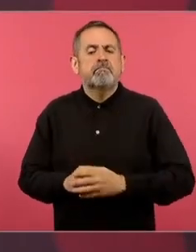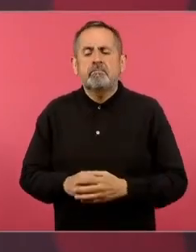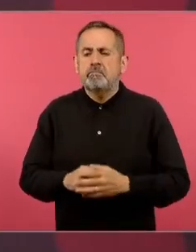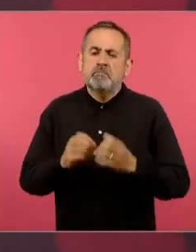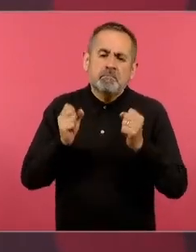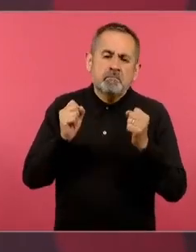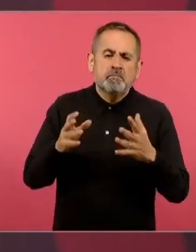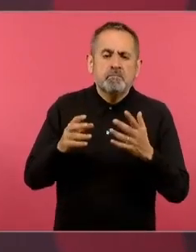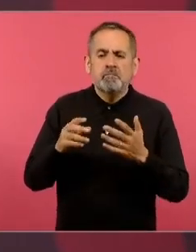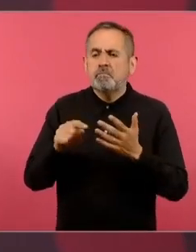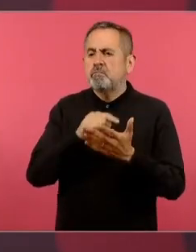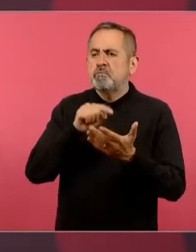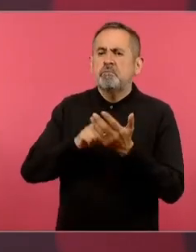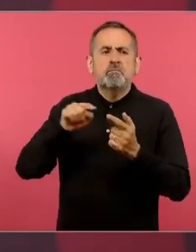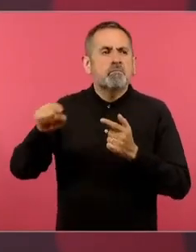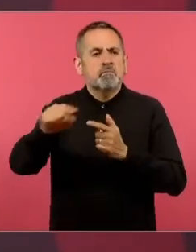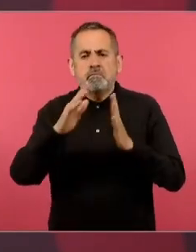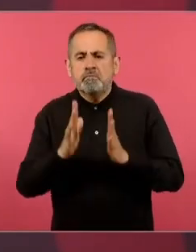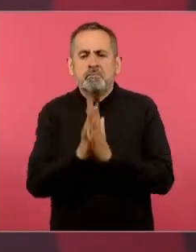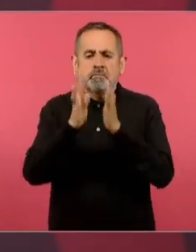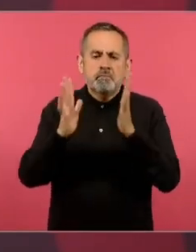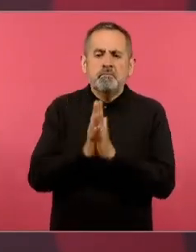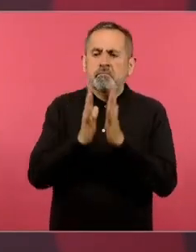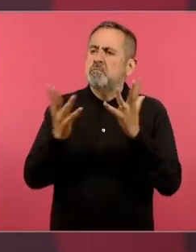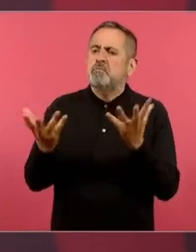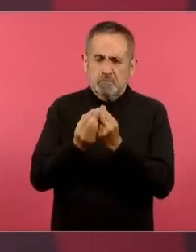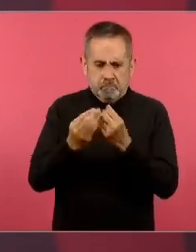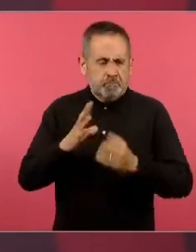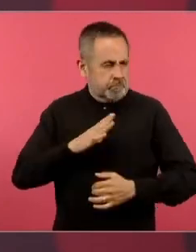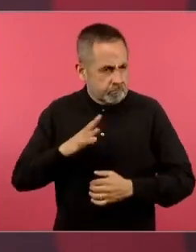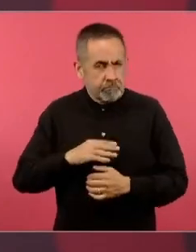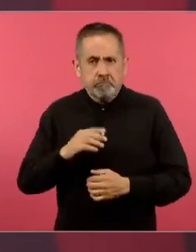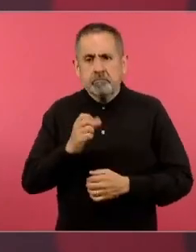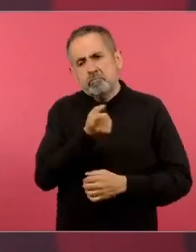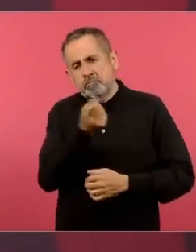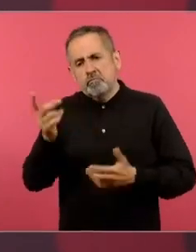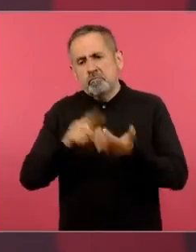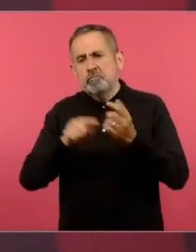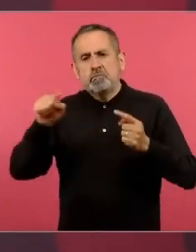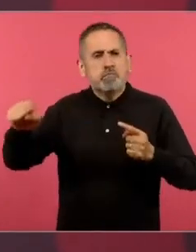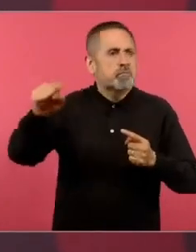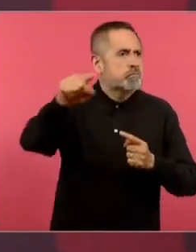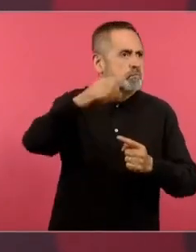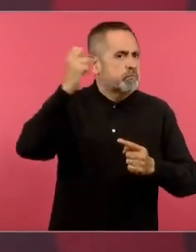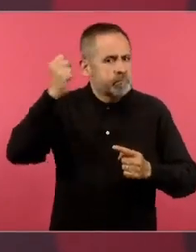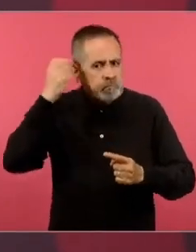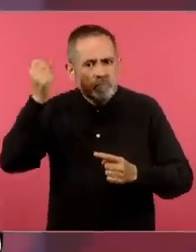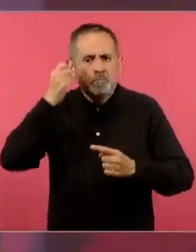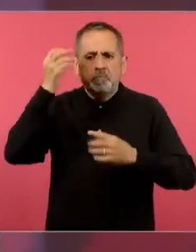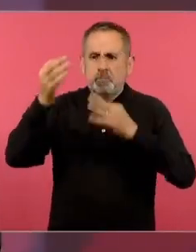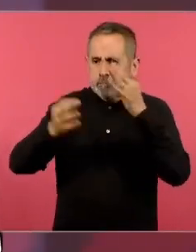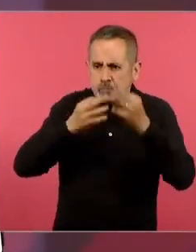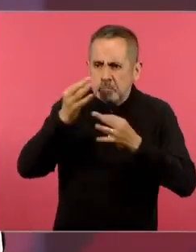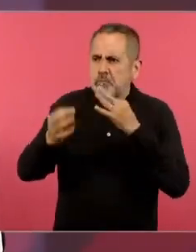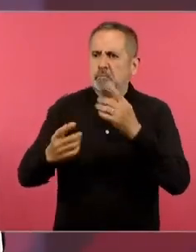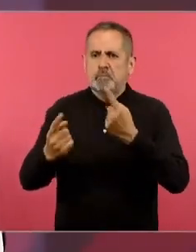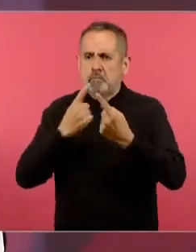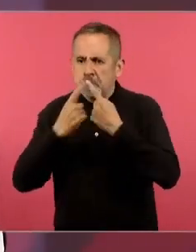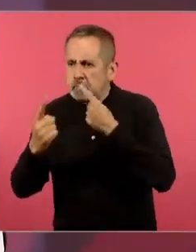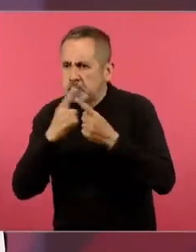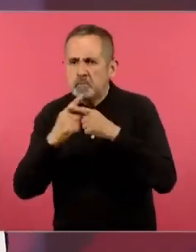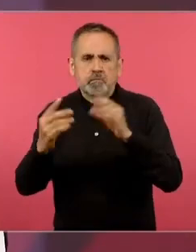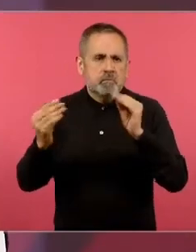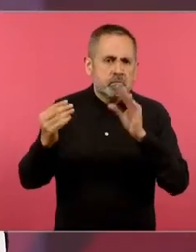muchos espacios en donde se puede participar, muchos lugares en donde habrá foros, discusiones. La próxima semana